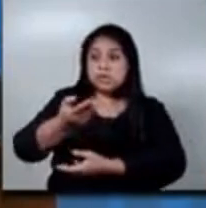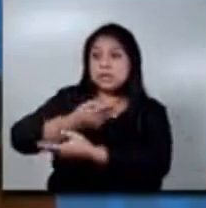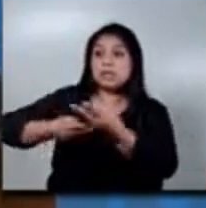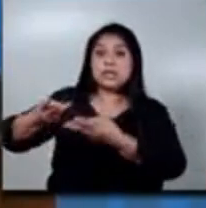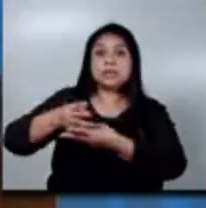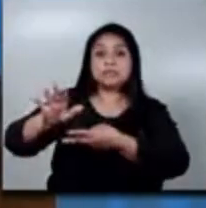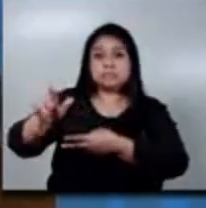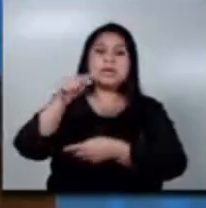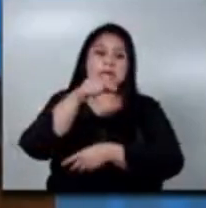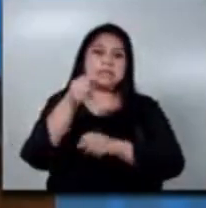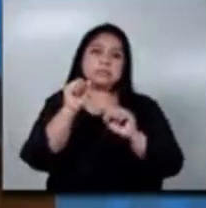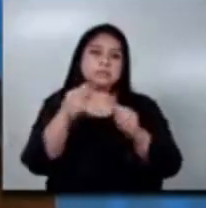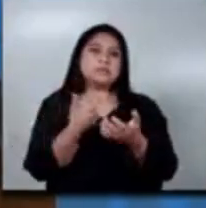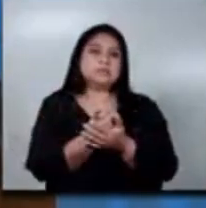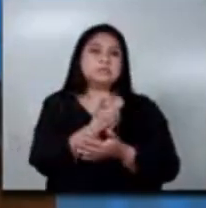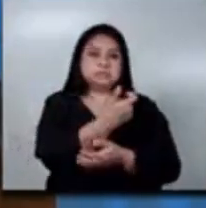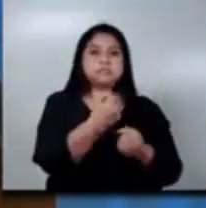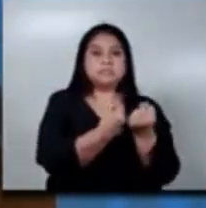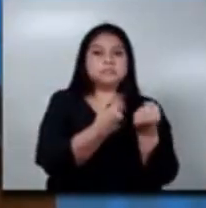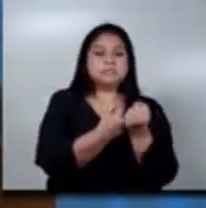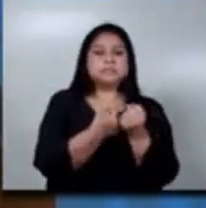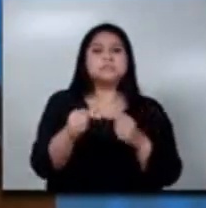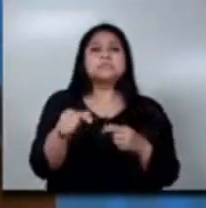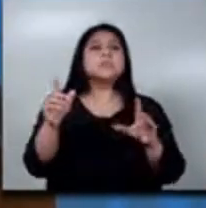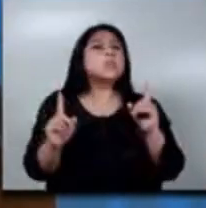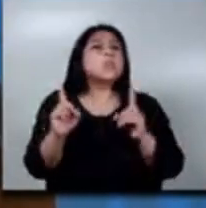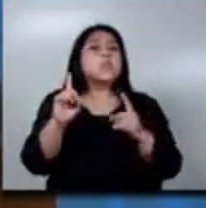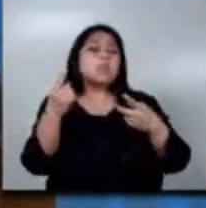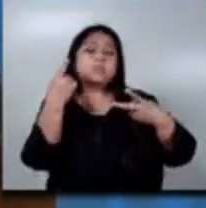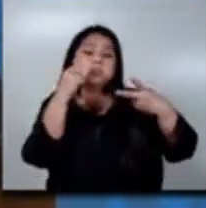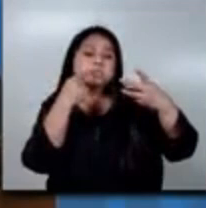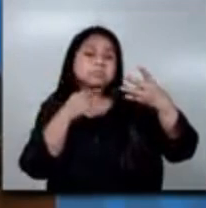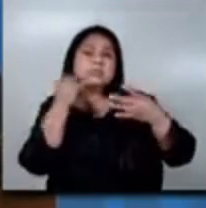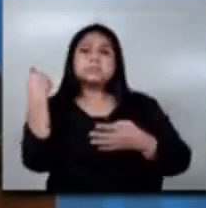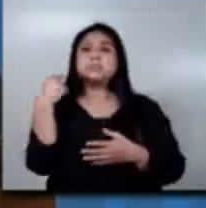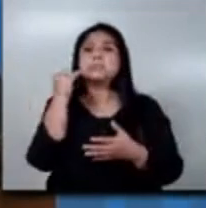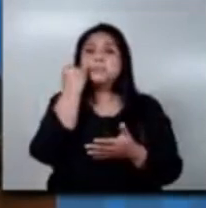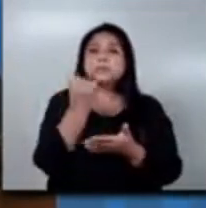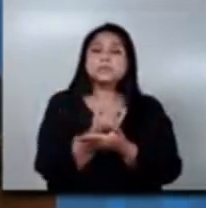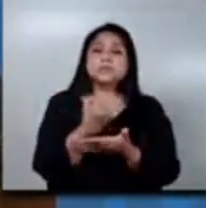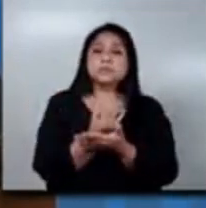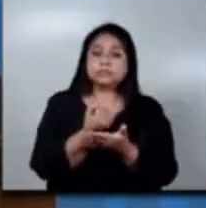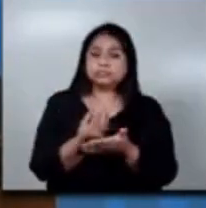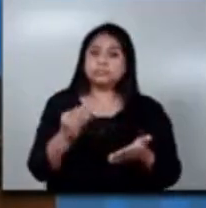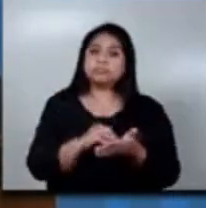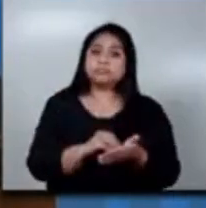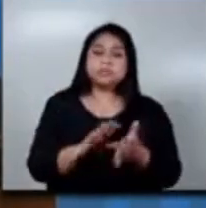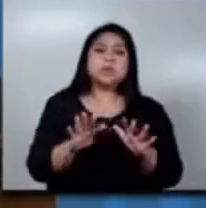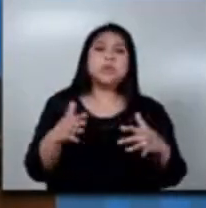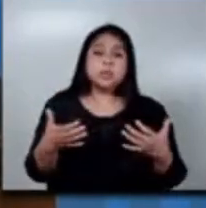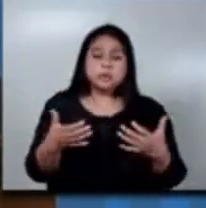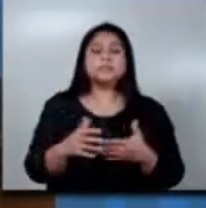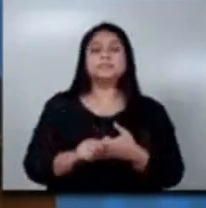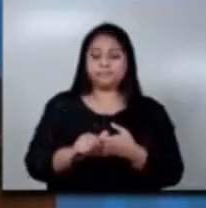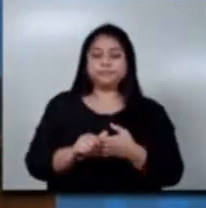Los requisitos para que un agricultor pueda ser beneficiario son que debe registrarse en el Ministerio de Agricultura,